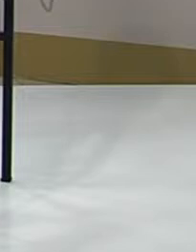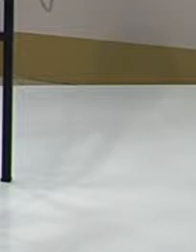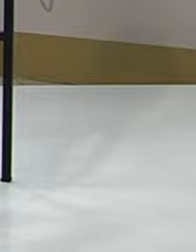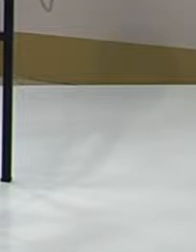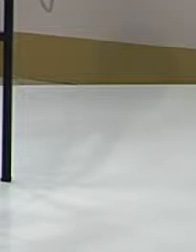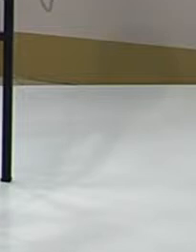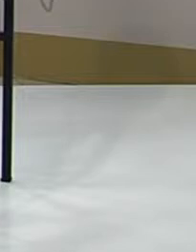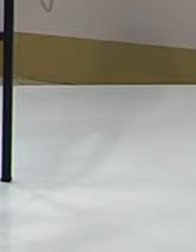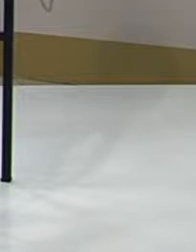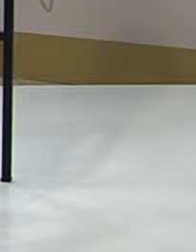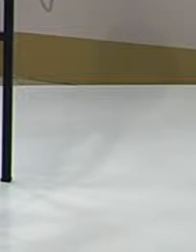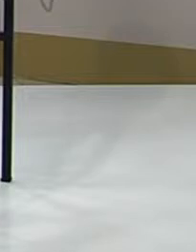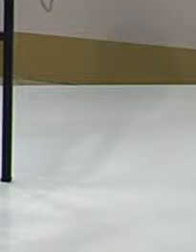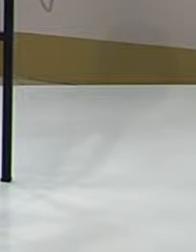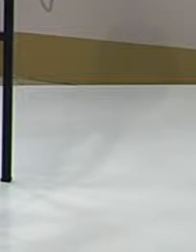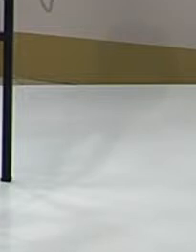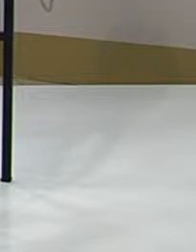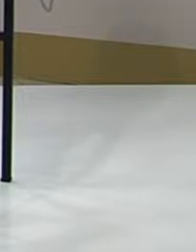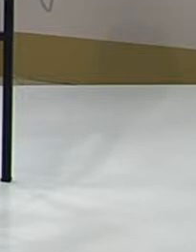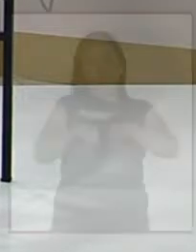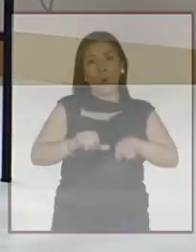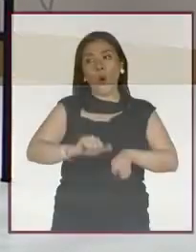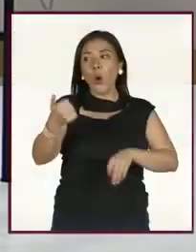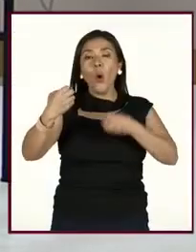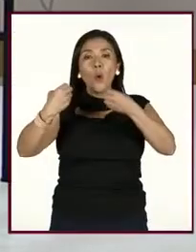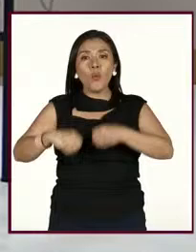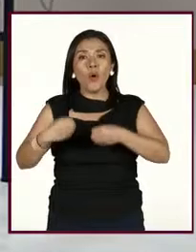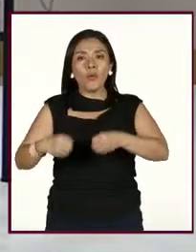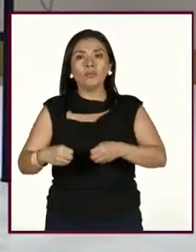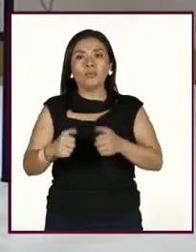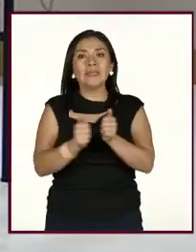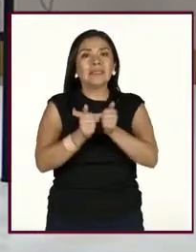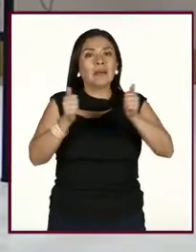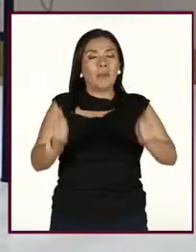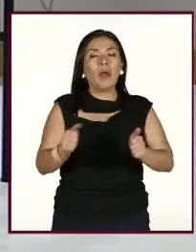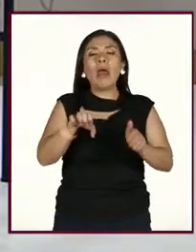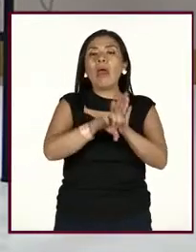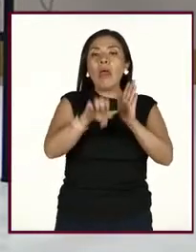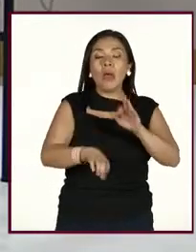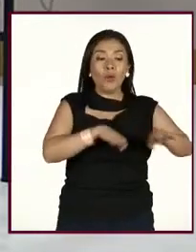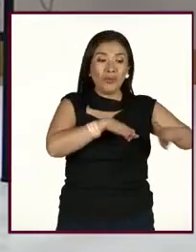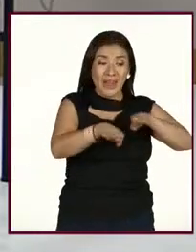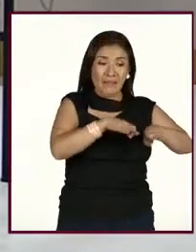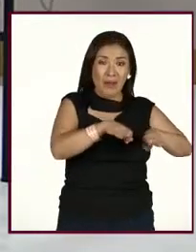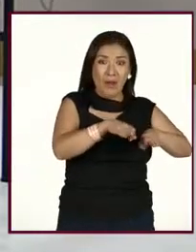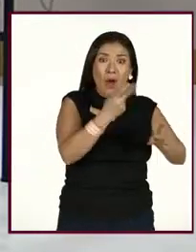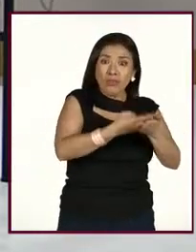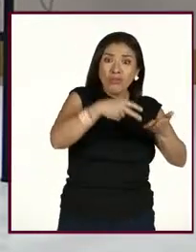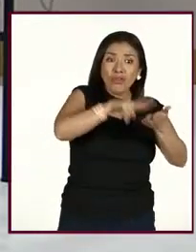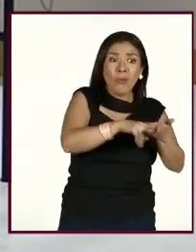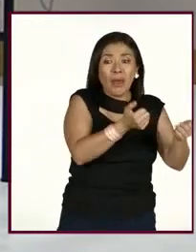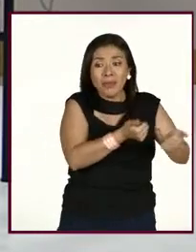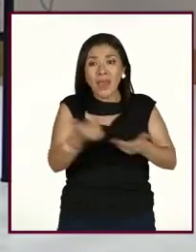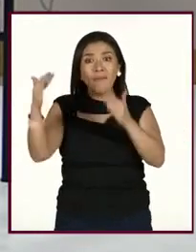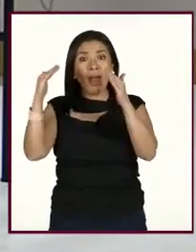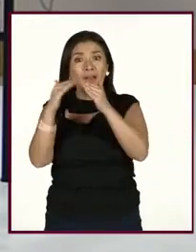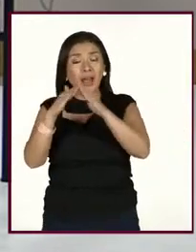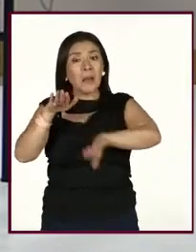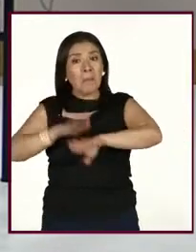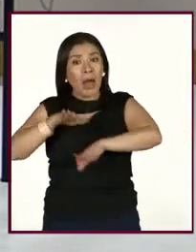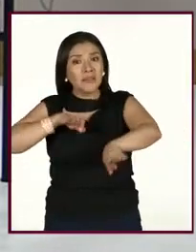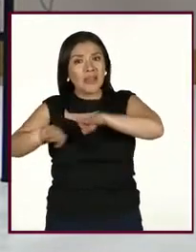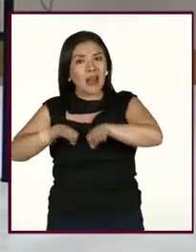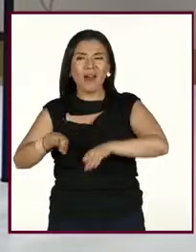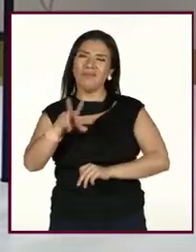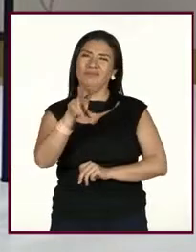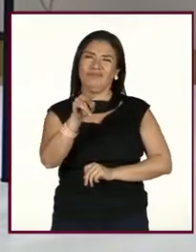trabajo de las otras actividades, ¿no? No llevarnos el trabajo a la casa, maestra, ¿podría ser una? Exacto, sí, sin